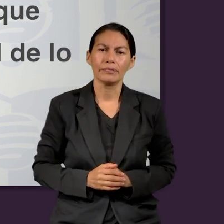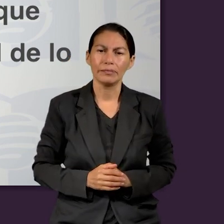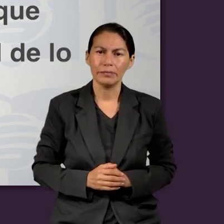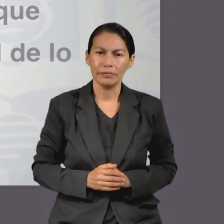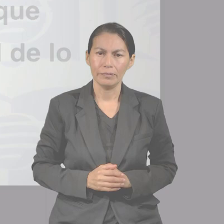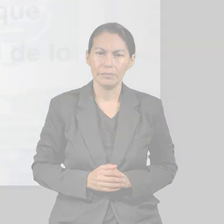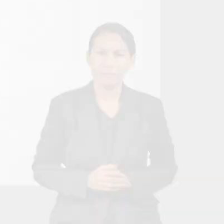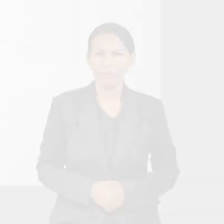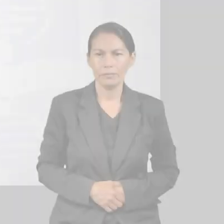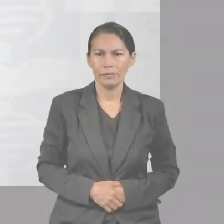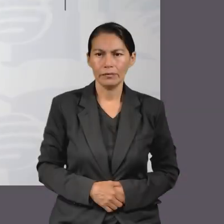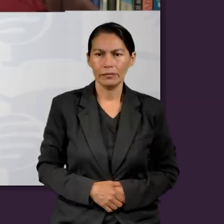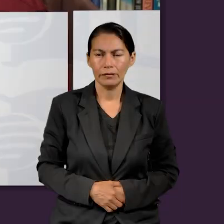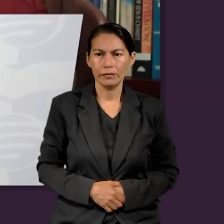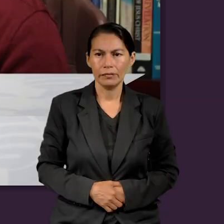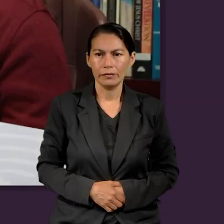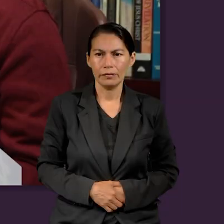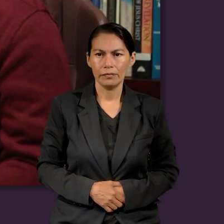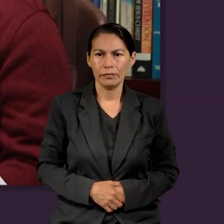creemos?